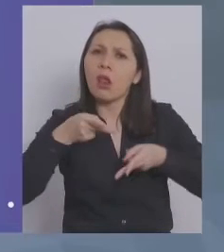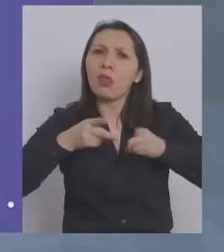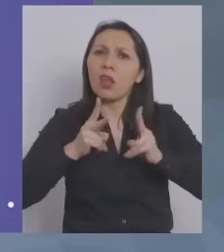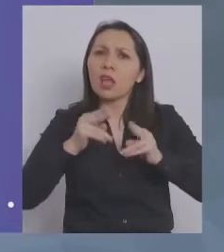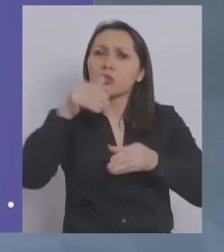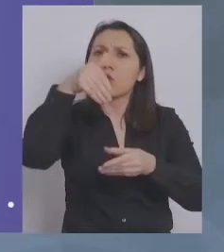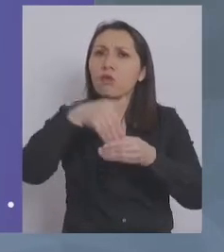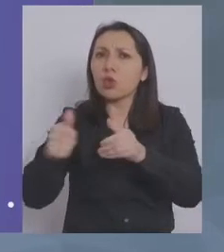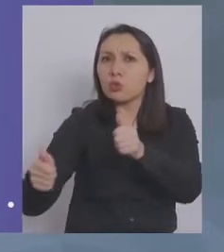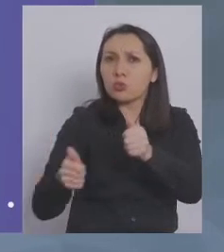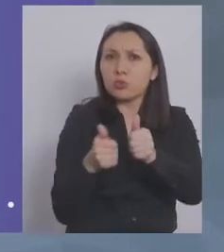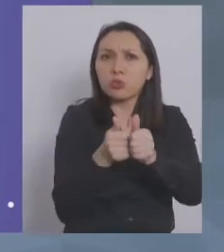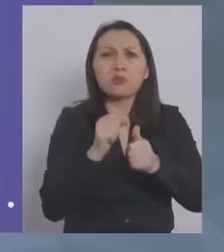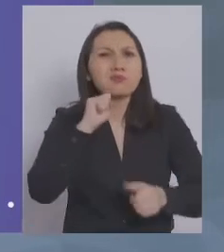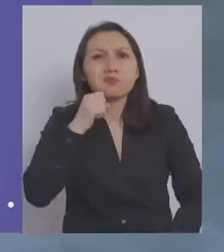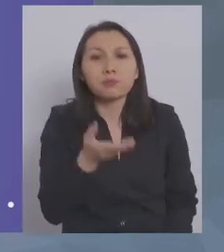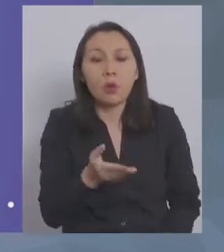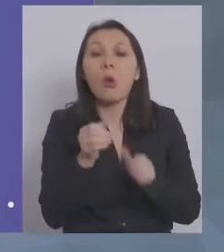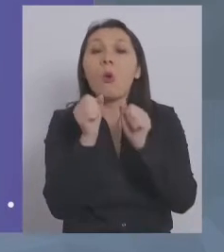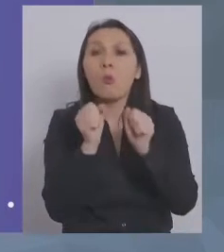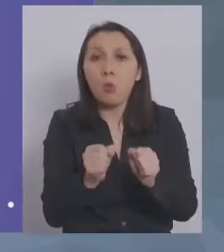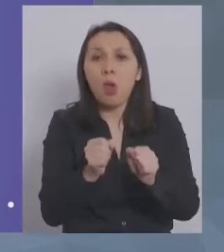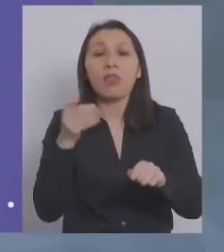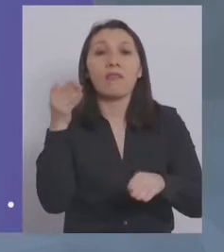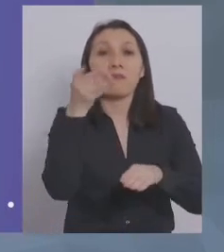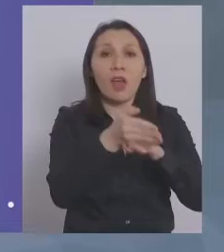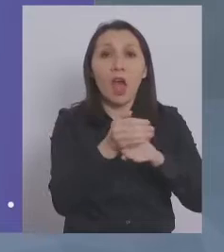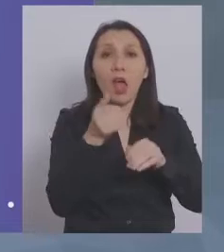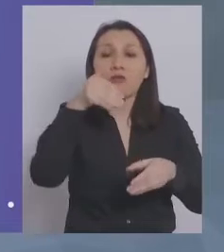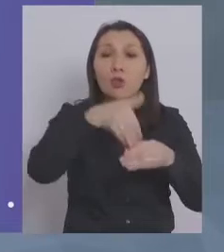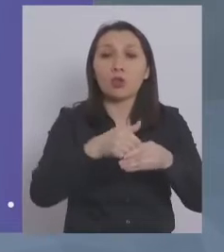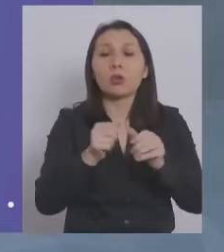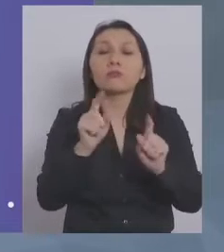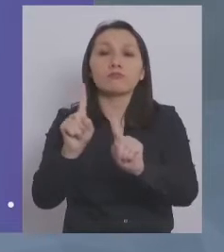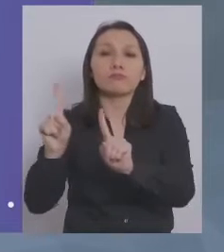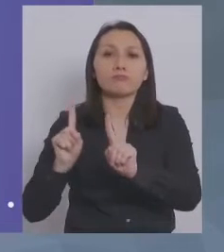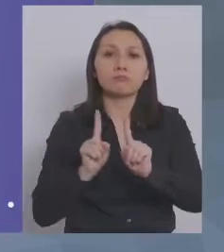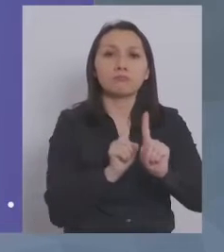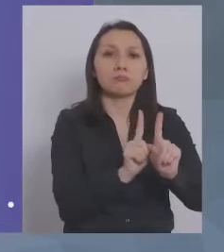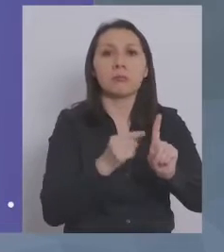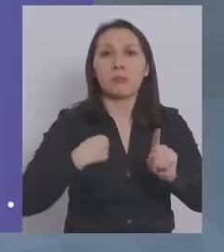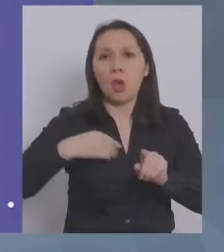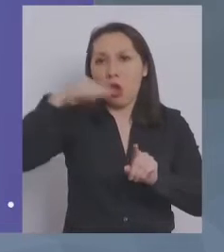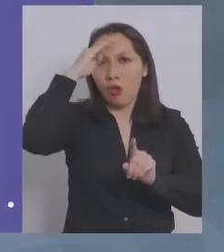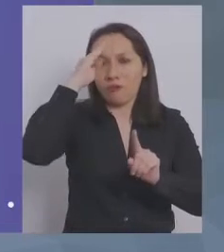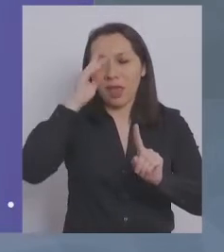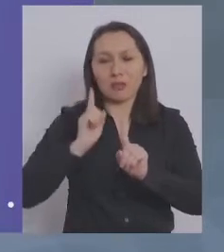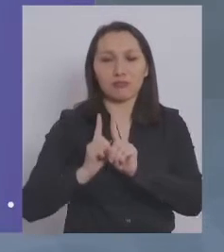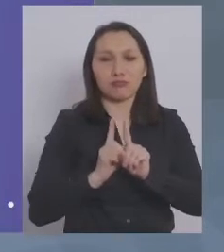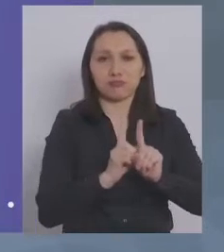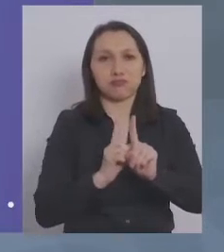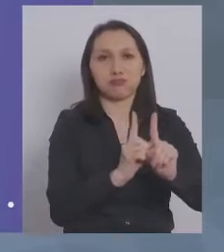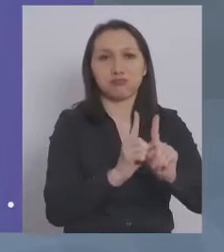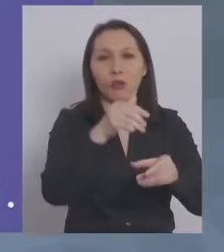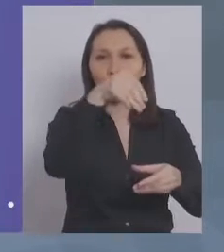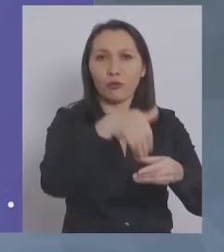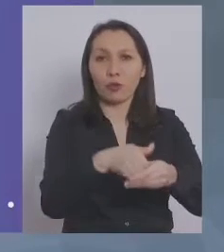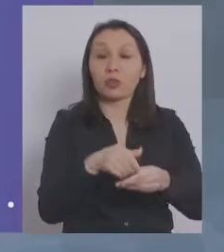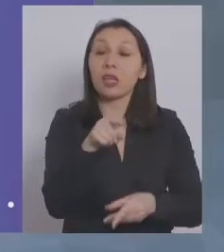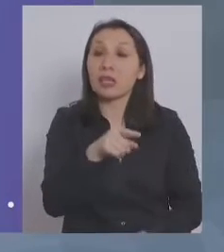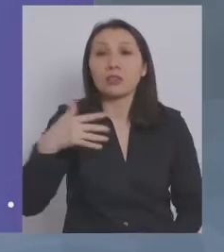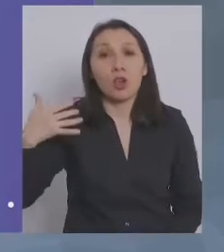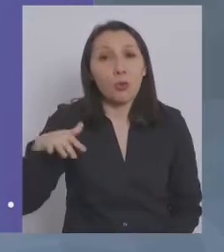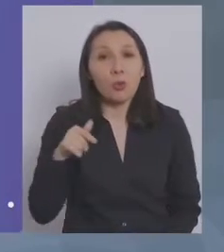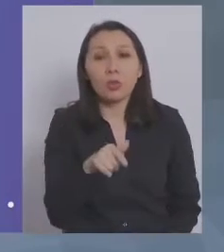voto asistido? Que pueden asistir a votar acompañados de una persona de su confianza. Esto es muy relevante porque estamos